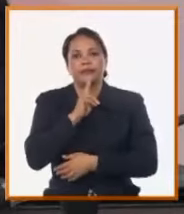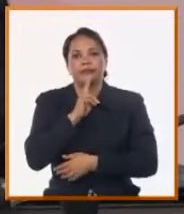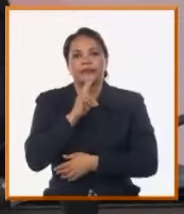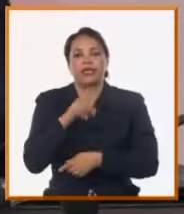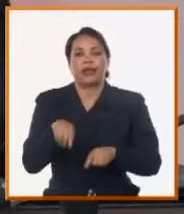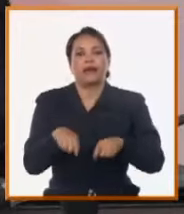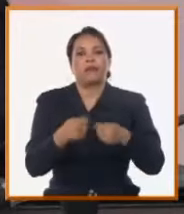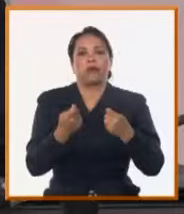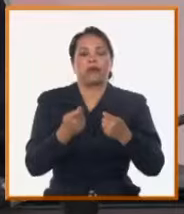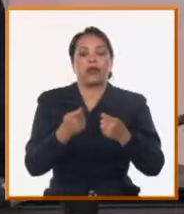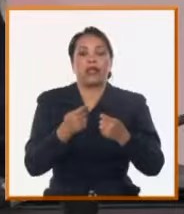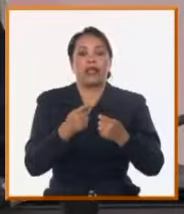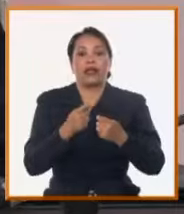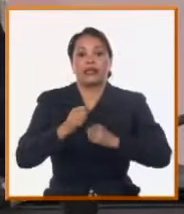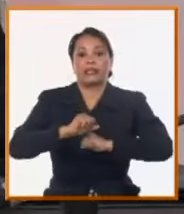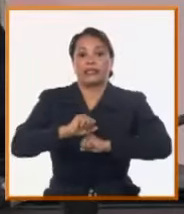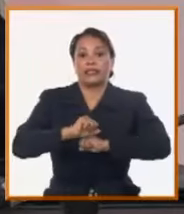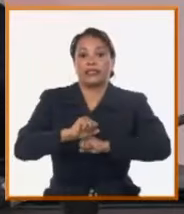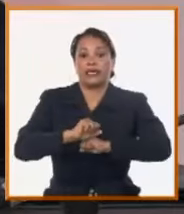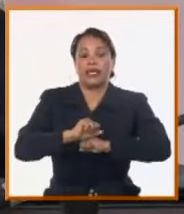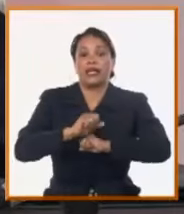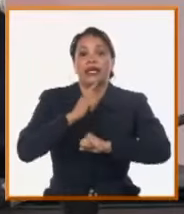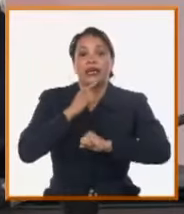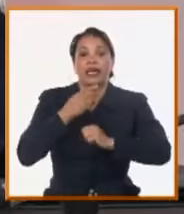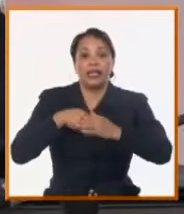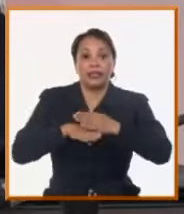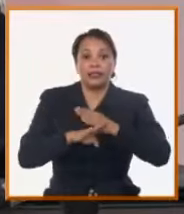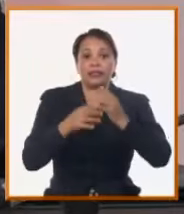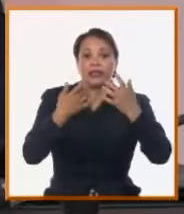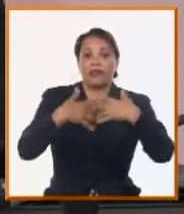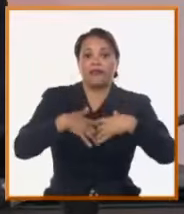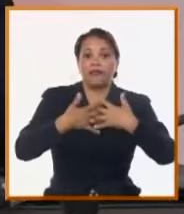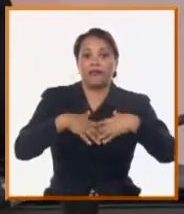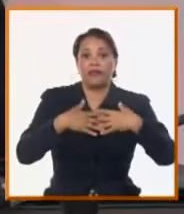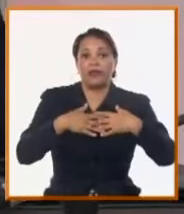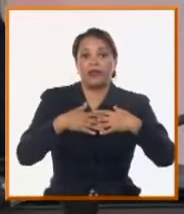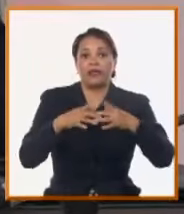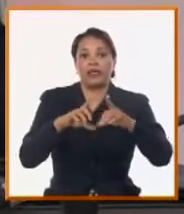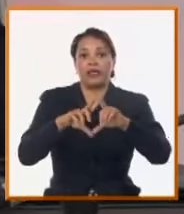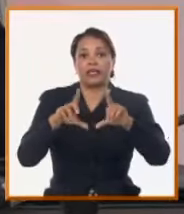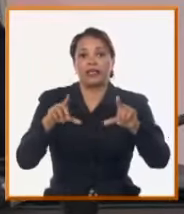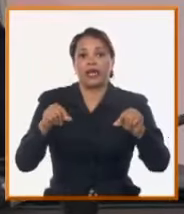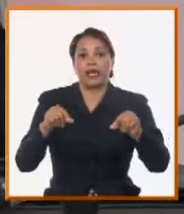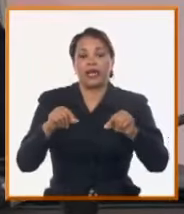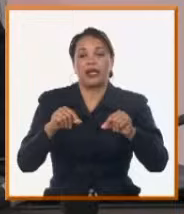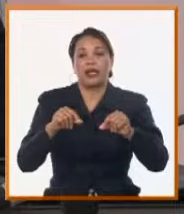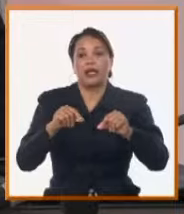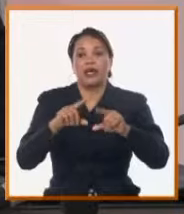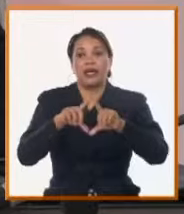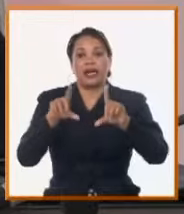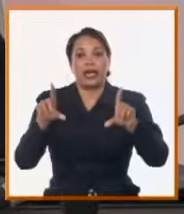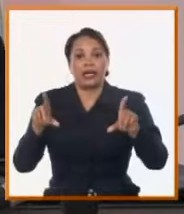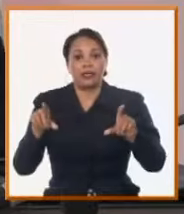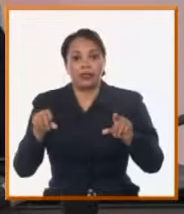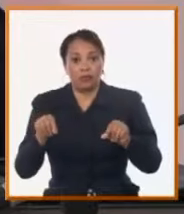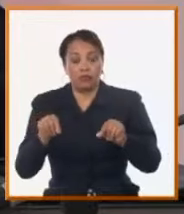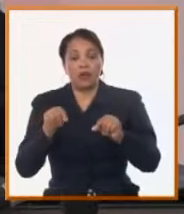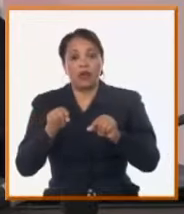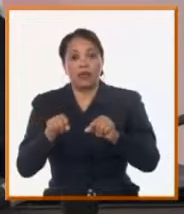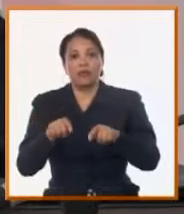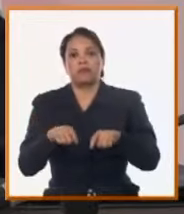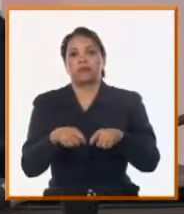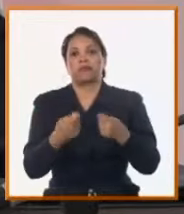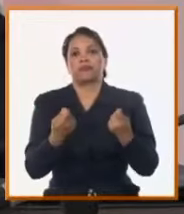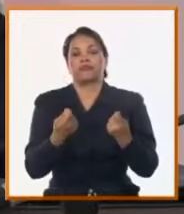partió la maestra allí en la entrada de la fábrica de cartón, de producciones de envases de cartón y que hay